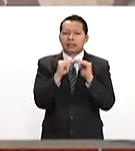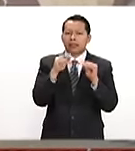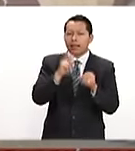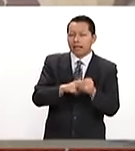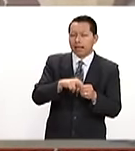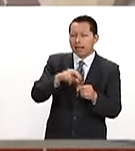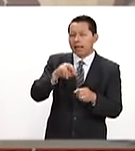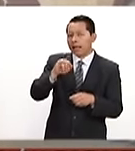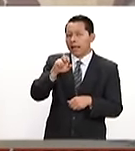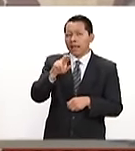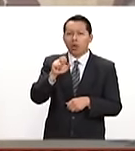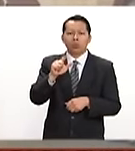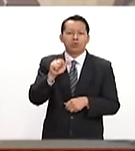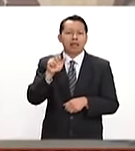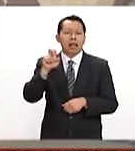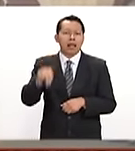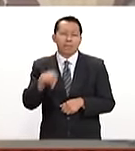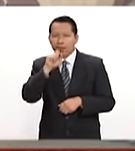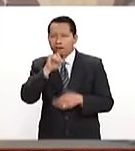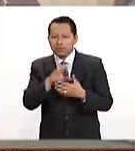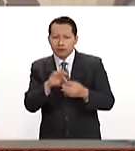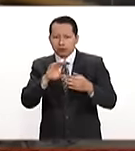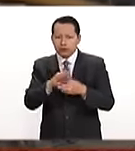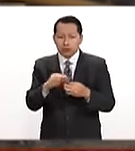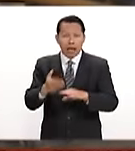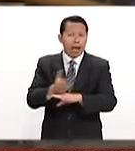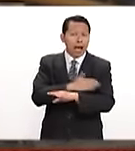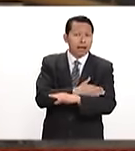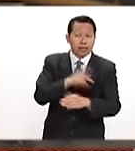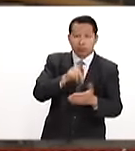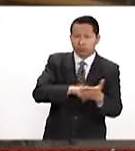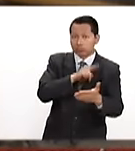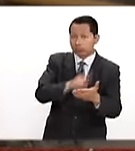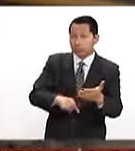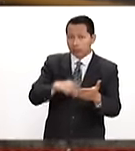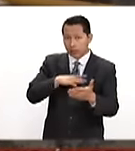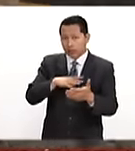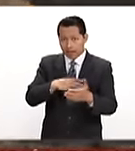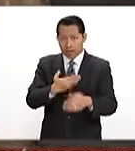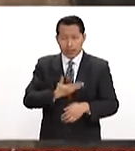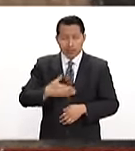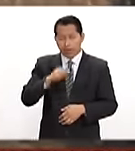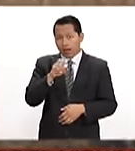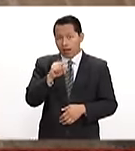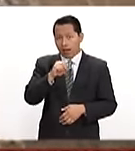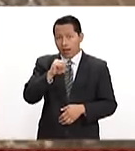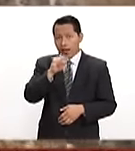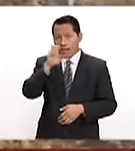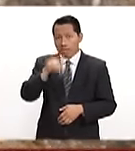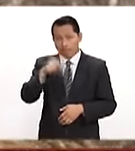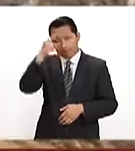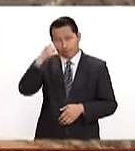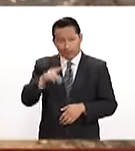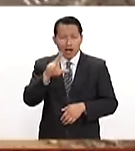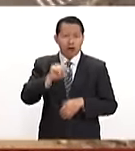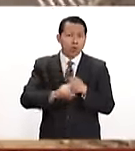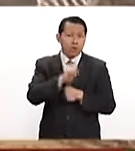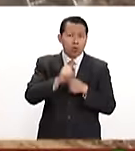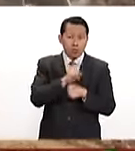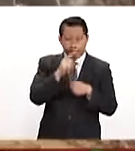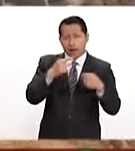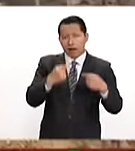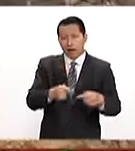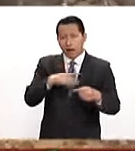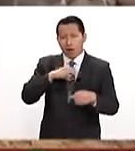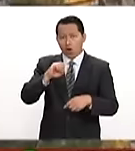en Jerusalén. Este tipo de acciones fueron suspendidas por el primer ministro Benjamín Netanyahu para evitar una confrontación con el gobierno